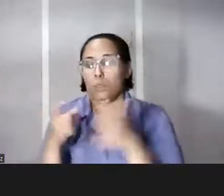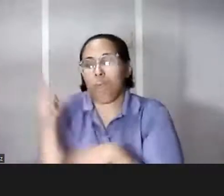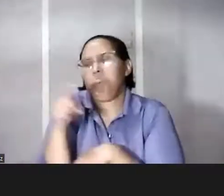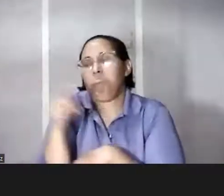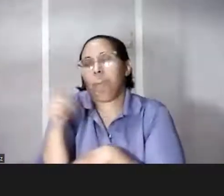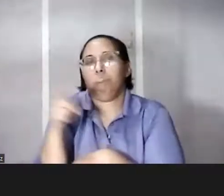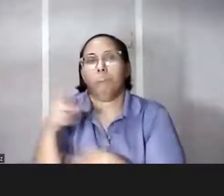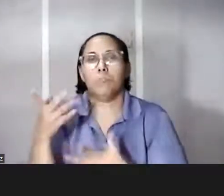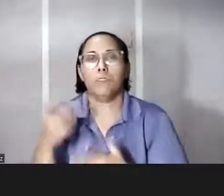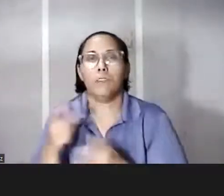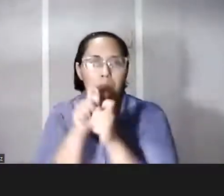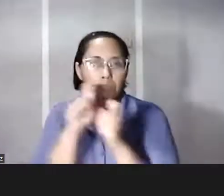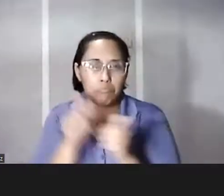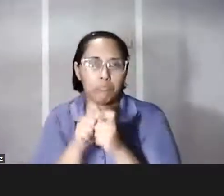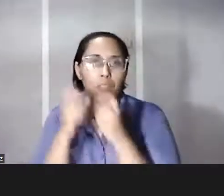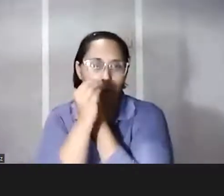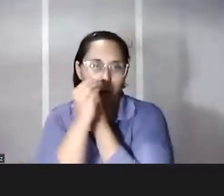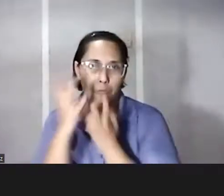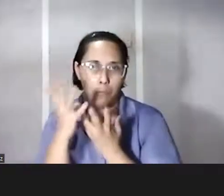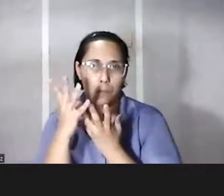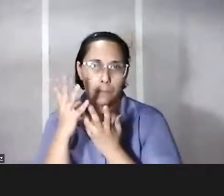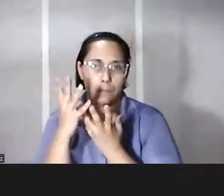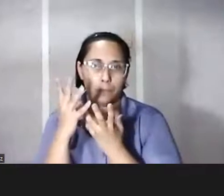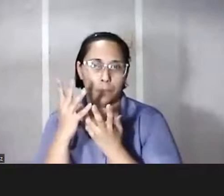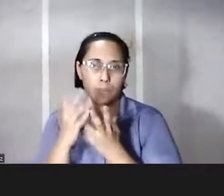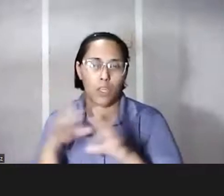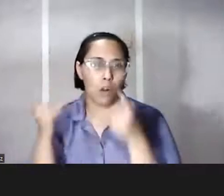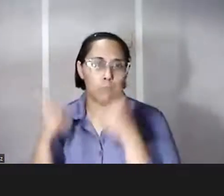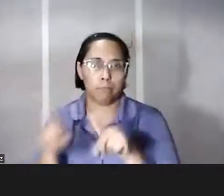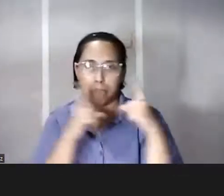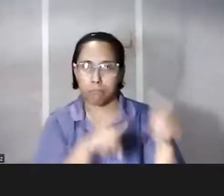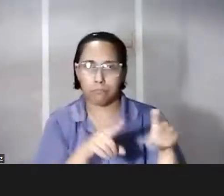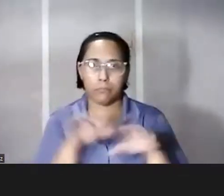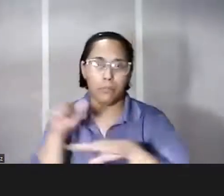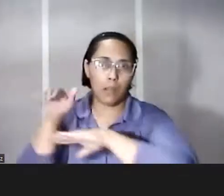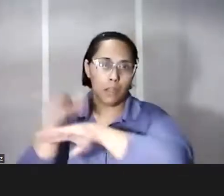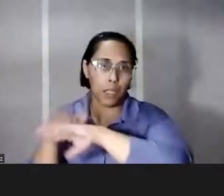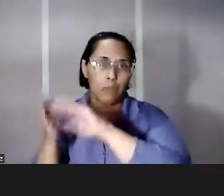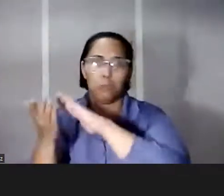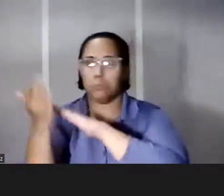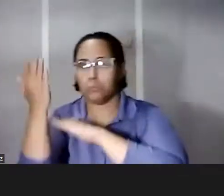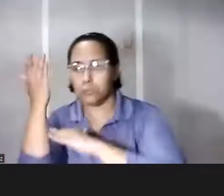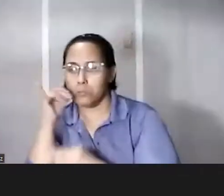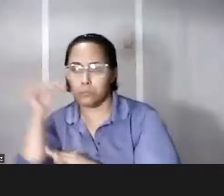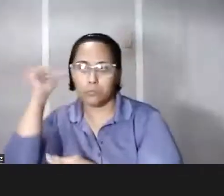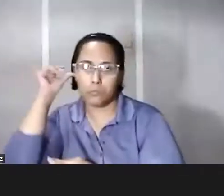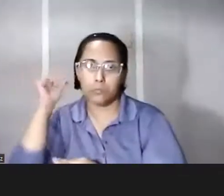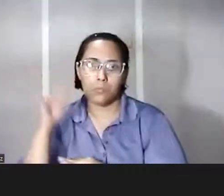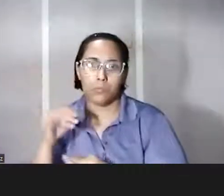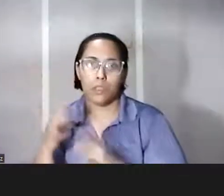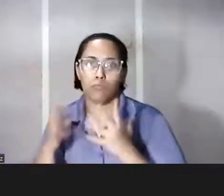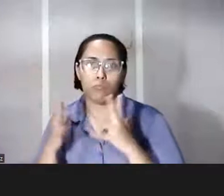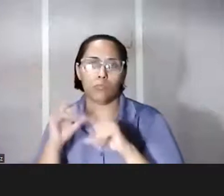el detalle de la información con respecto a lo que había ocurrido en la tarde o la mañana de ayer ya cuando